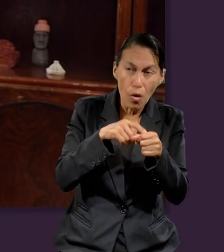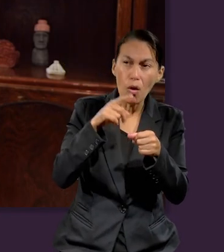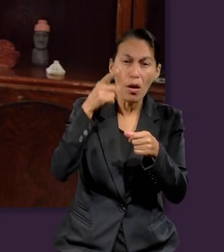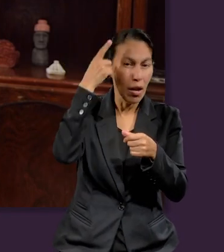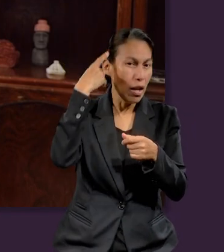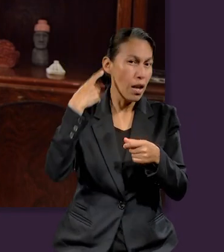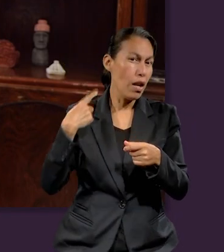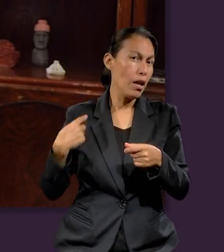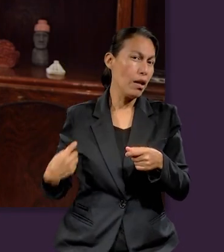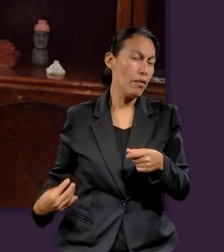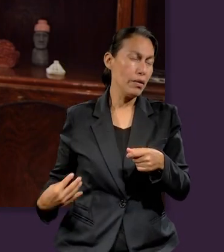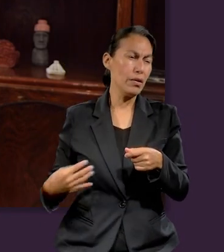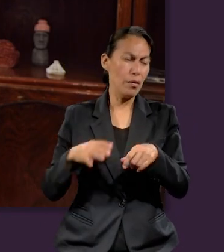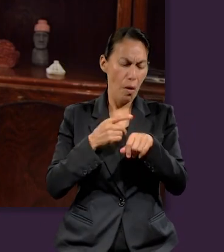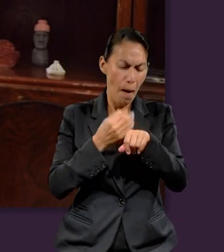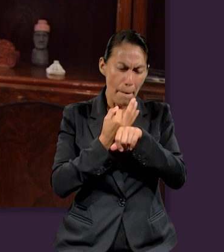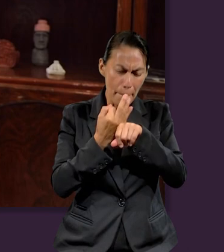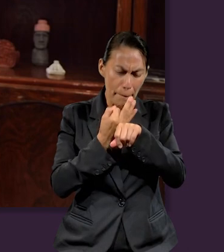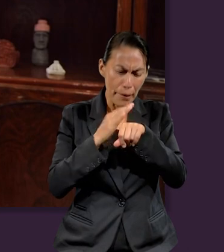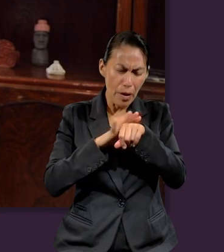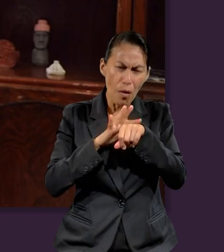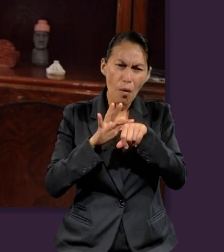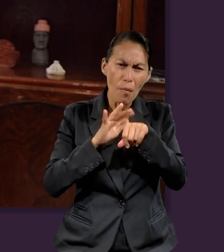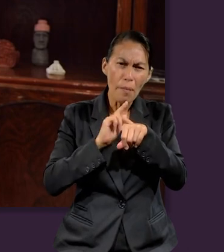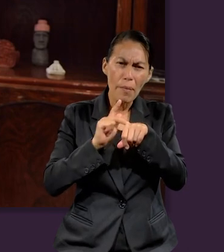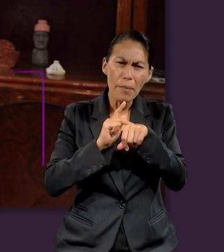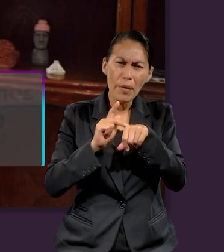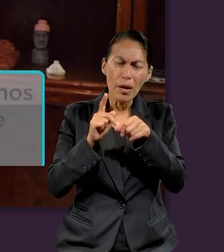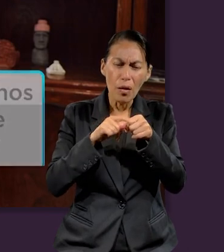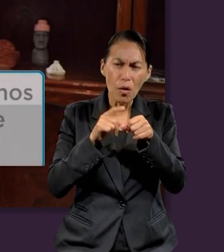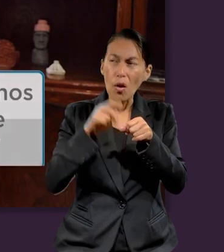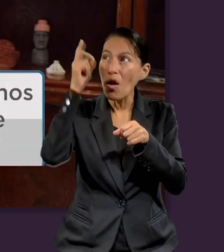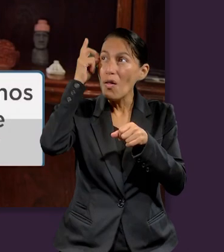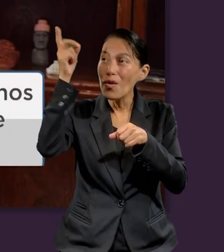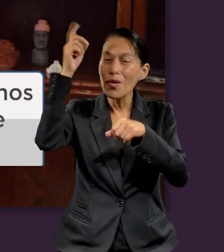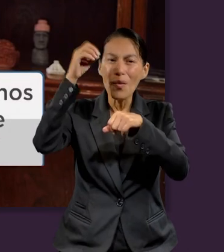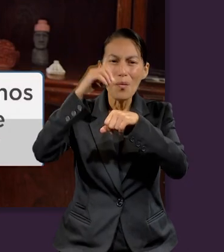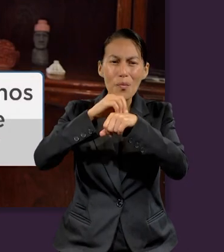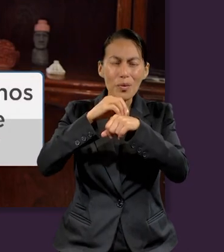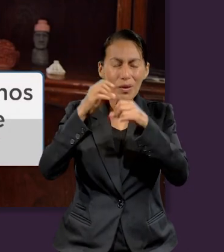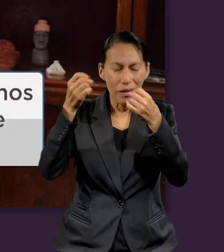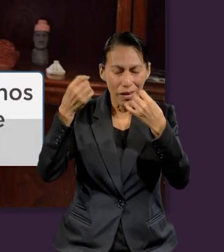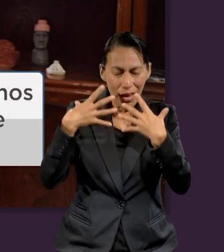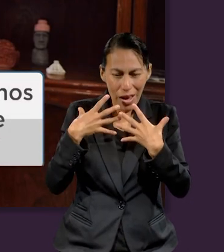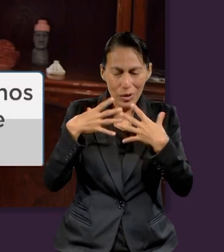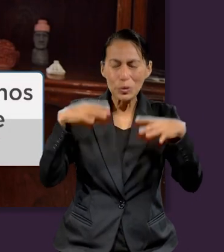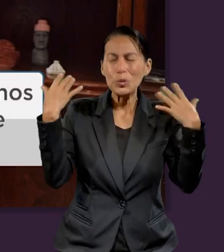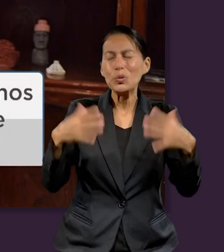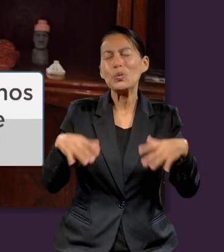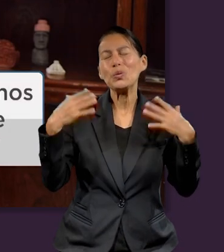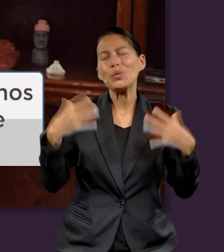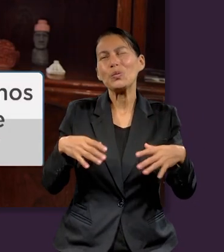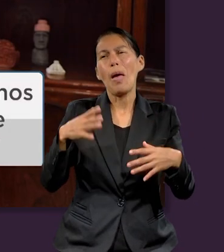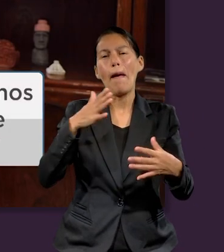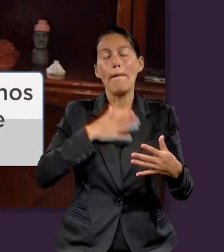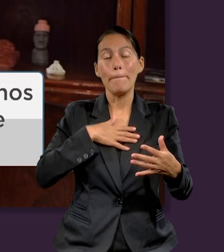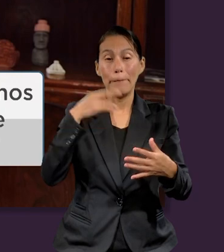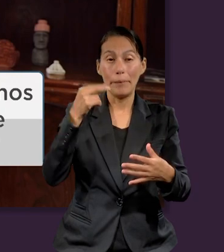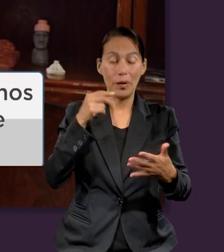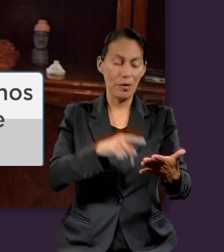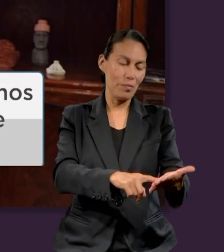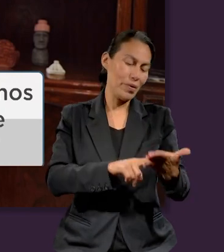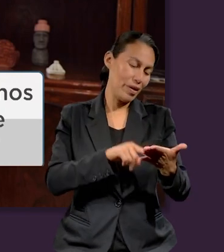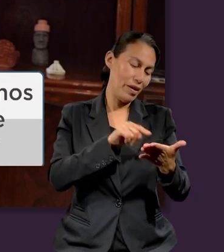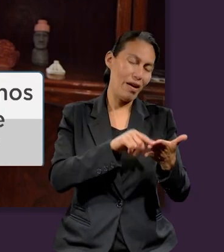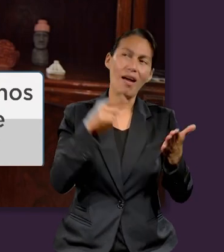el largo de tu cabello, el tono de tu piel. Esa cercanía con Dios me permite saber que mi nombre está escrito en la